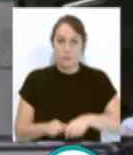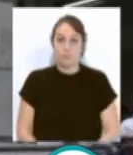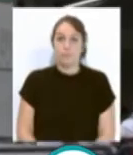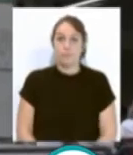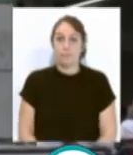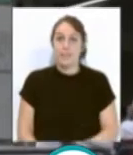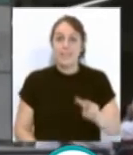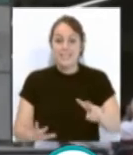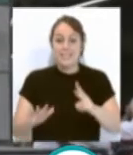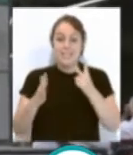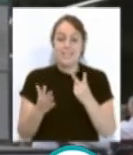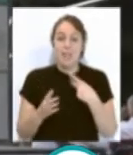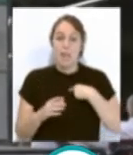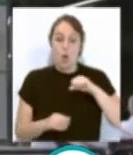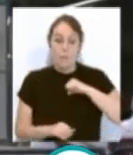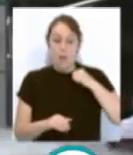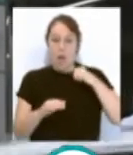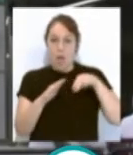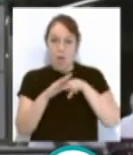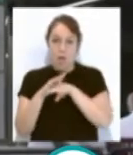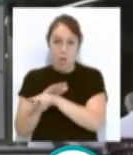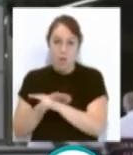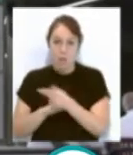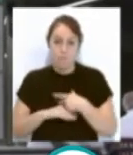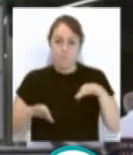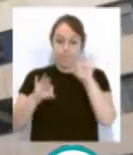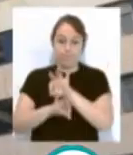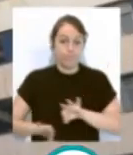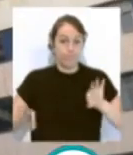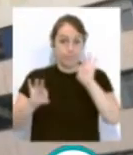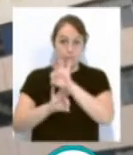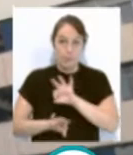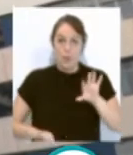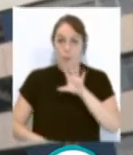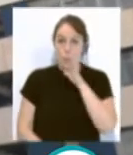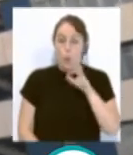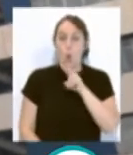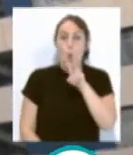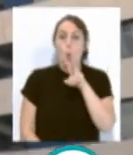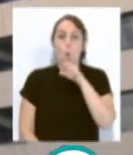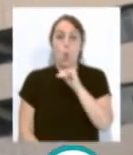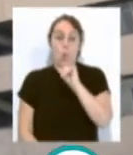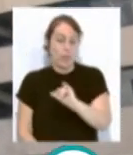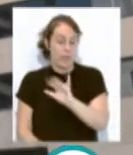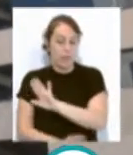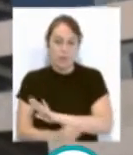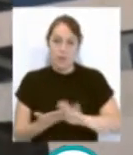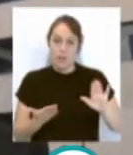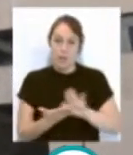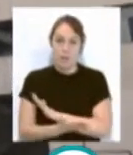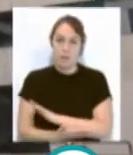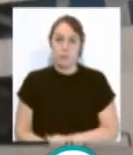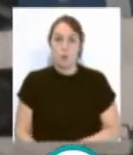se registran 7 nuevas hospitalizaciones sin que ninguna sea derivada de las unidades de cuidados intensivos gaditanas.